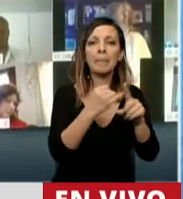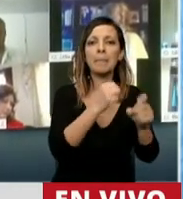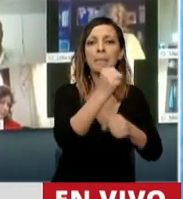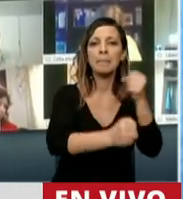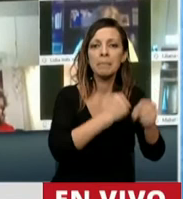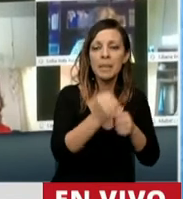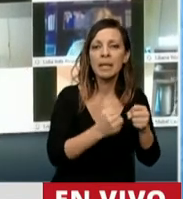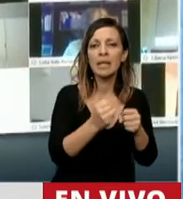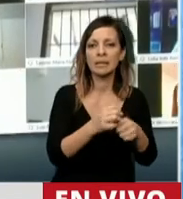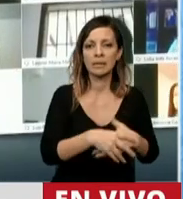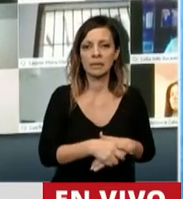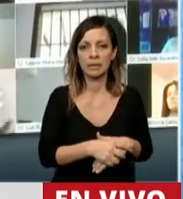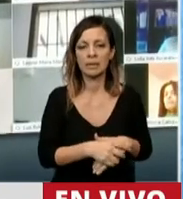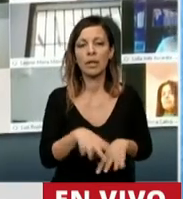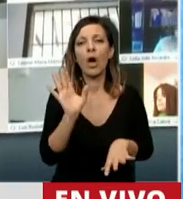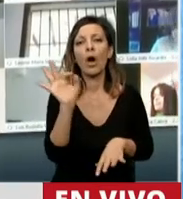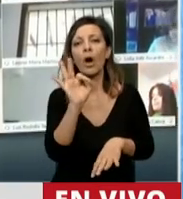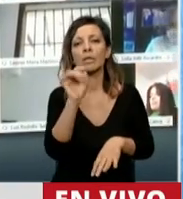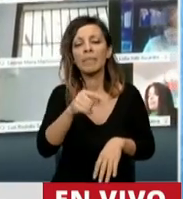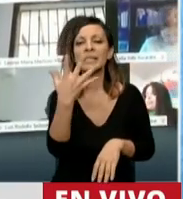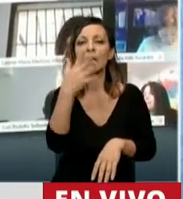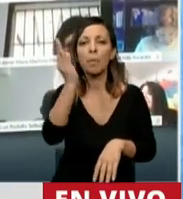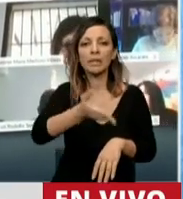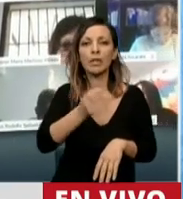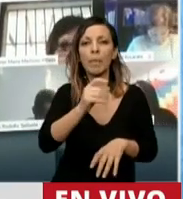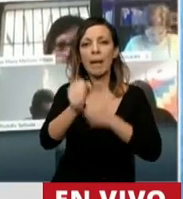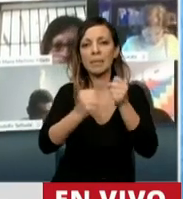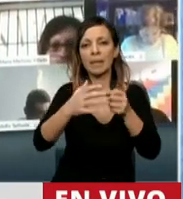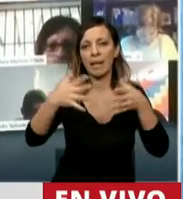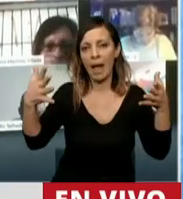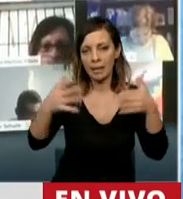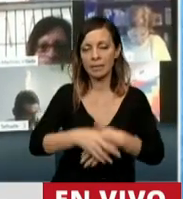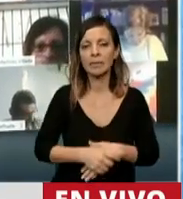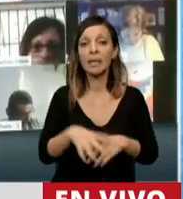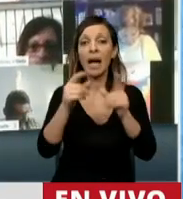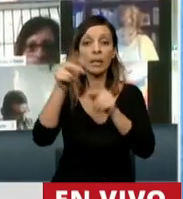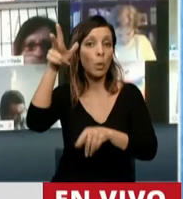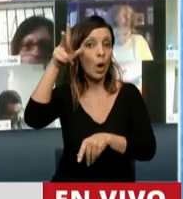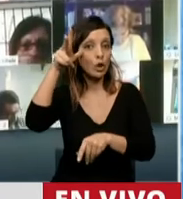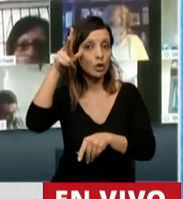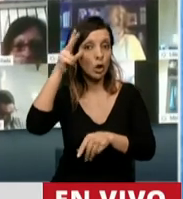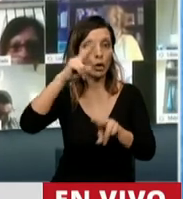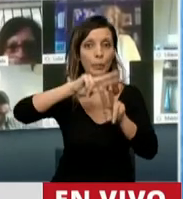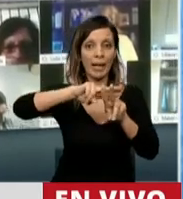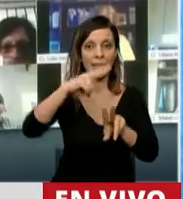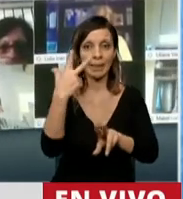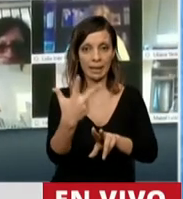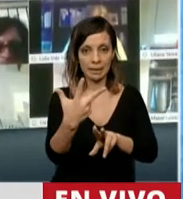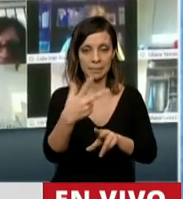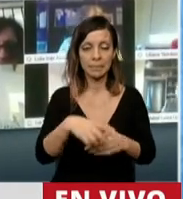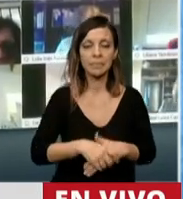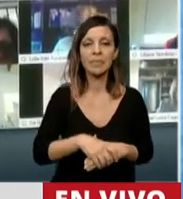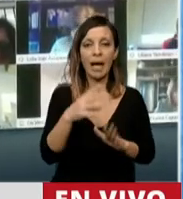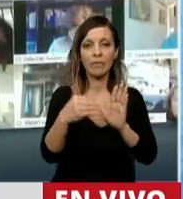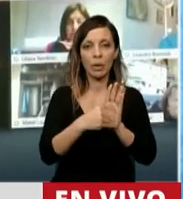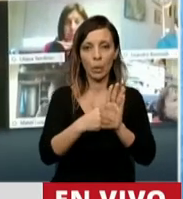decide hacerlo, y del 5% para las grandes empresas. En el artículo 8, numeral 3, está esto.